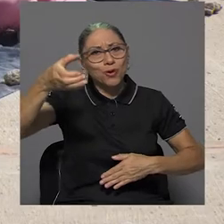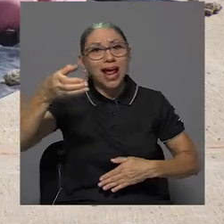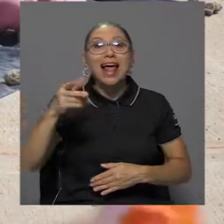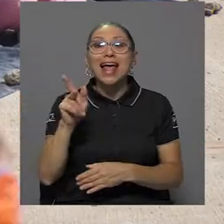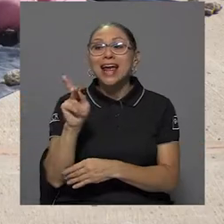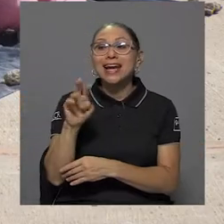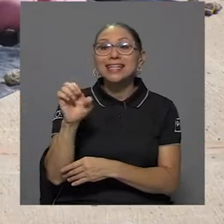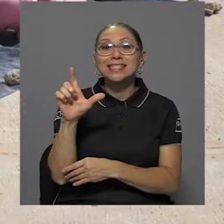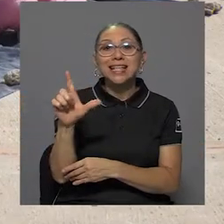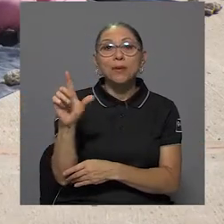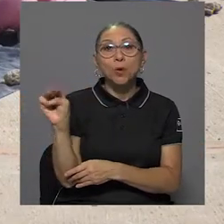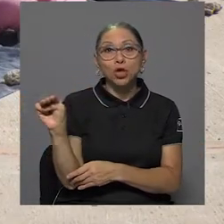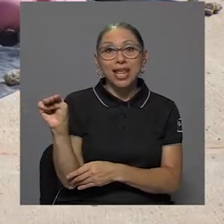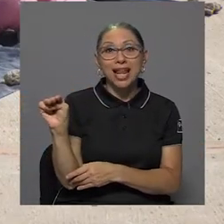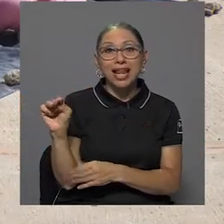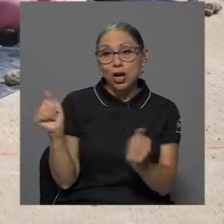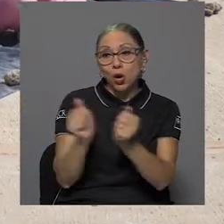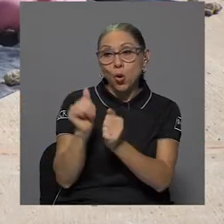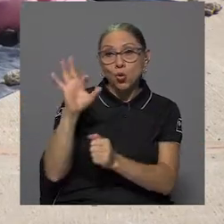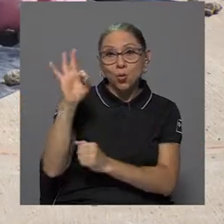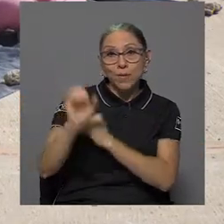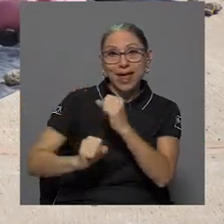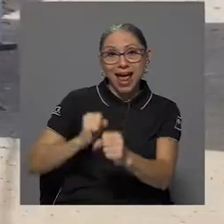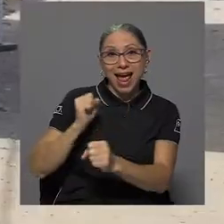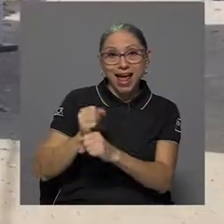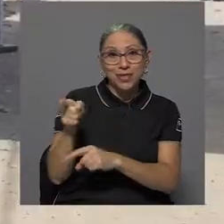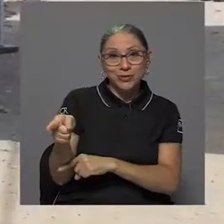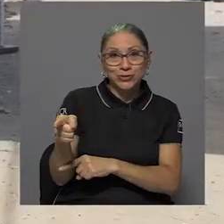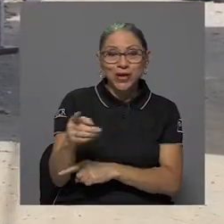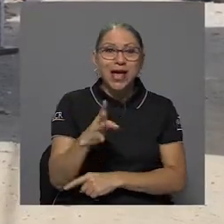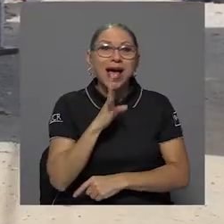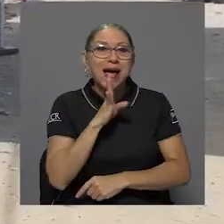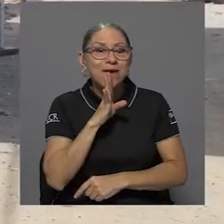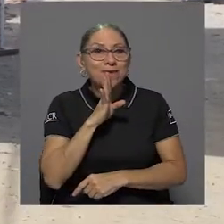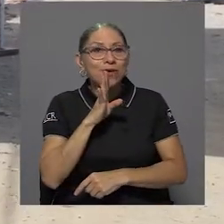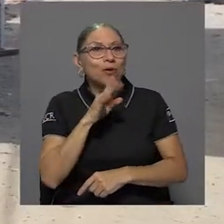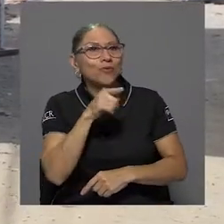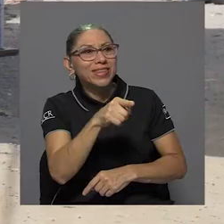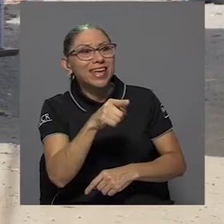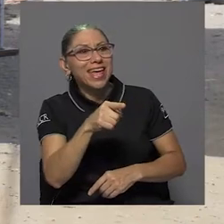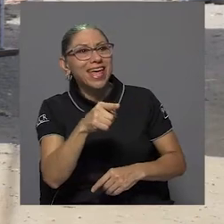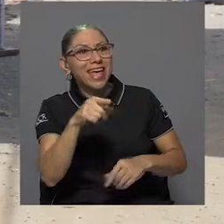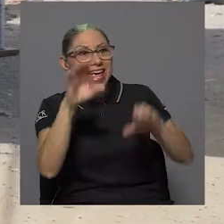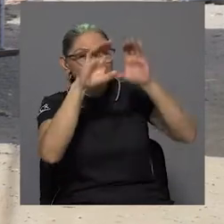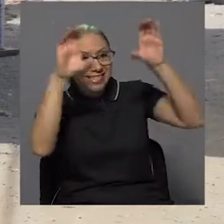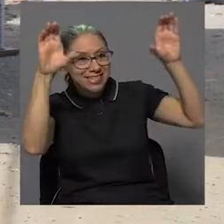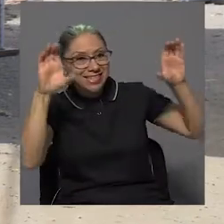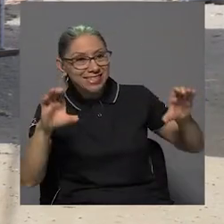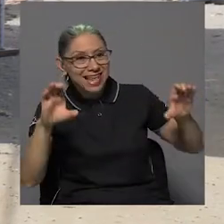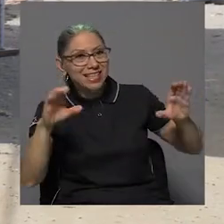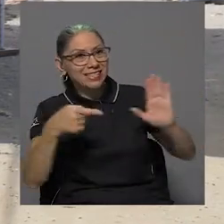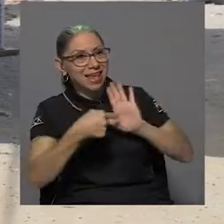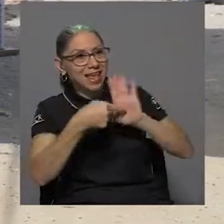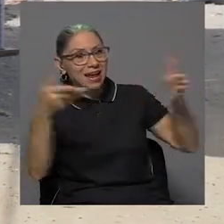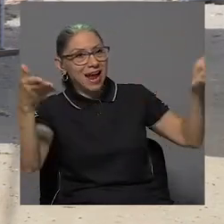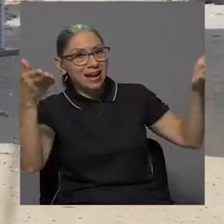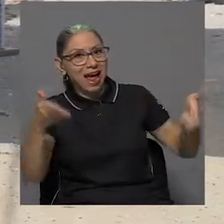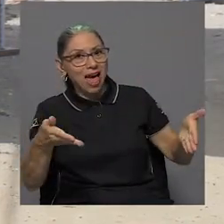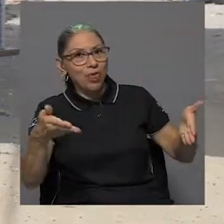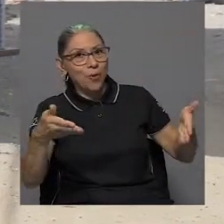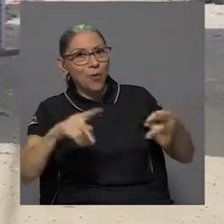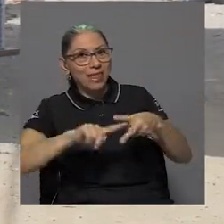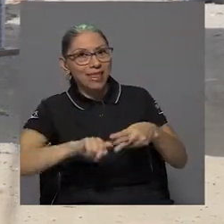Cristel Montiel, de 9 años de edad, por ejemplo, destacó la presentación del circense encargado de abrir el